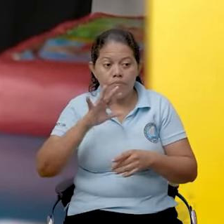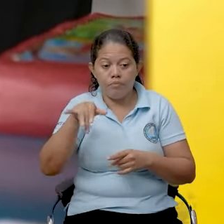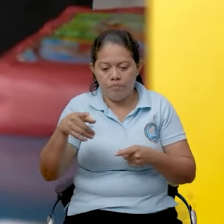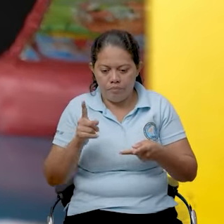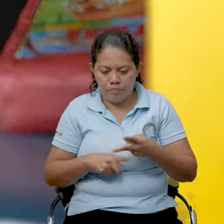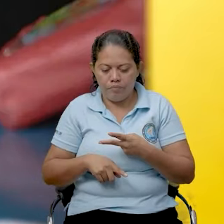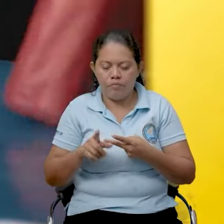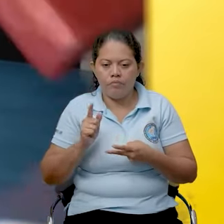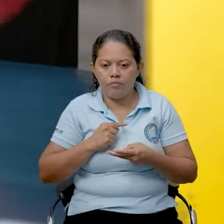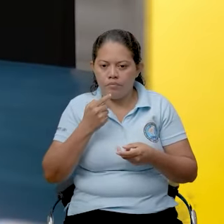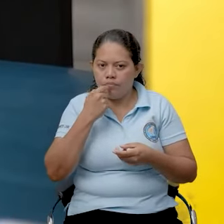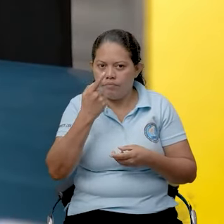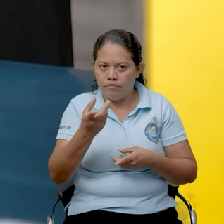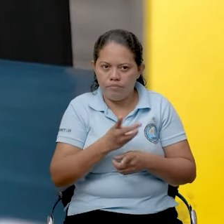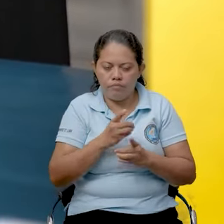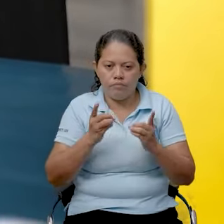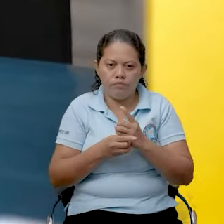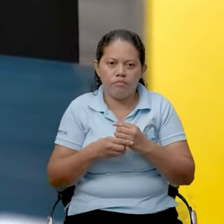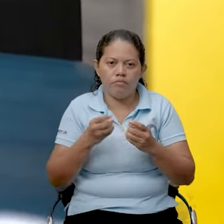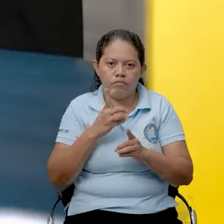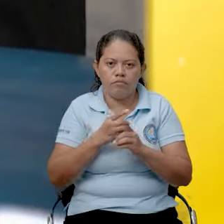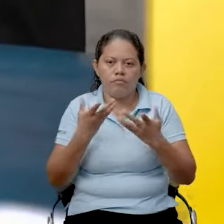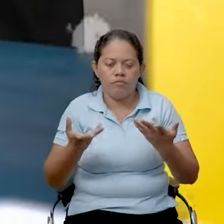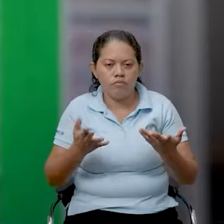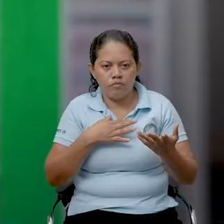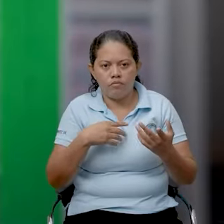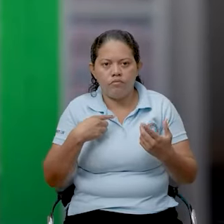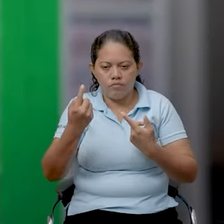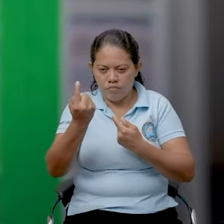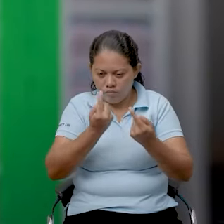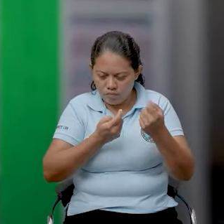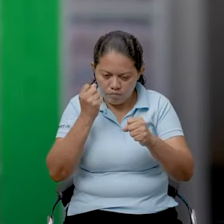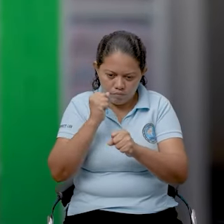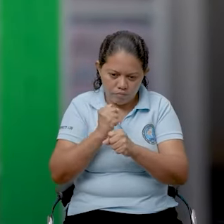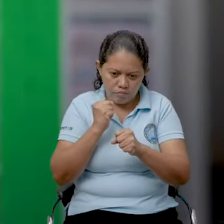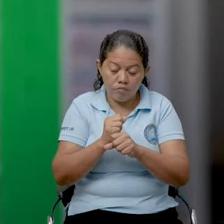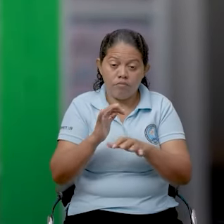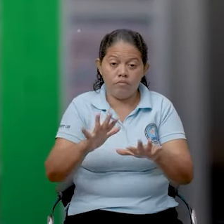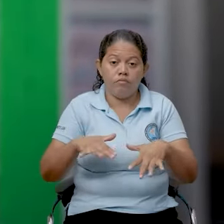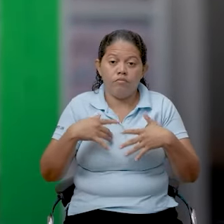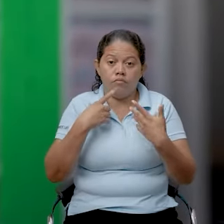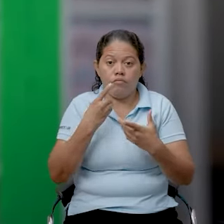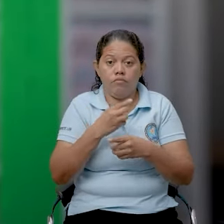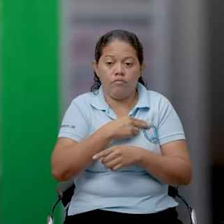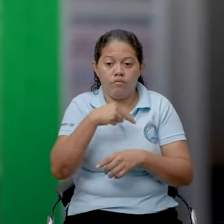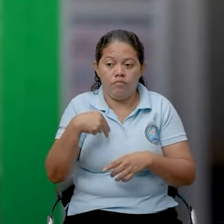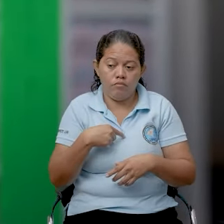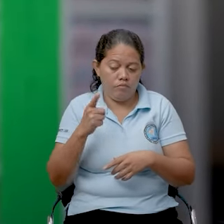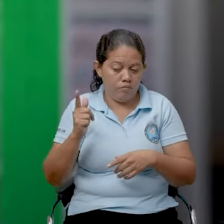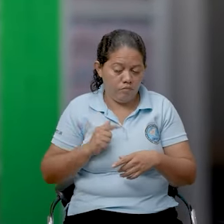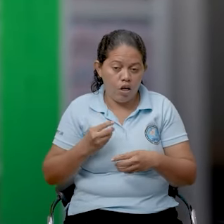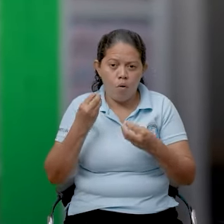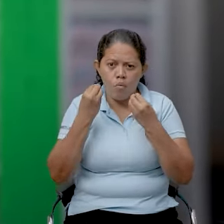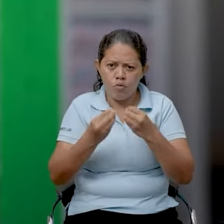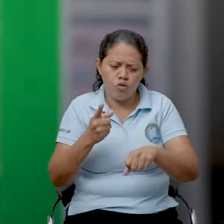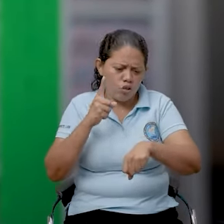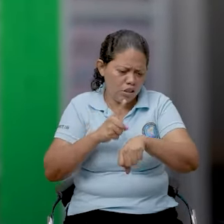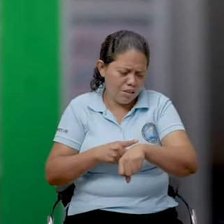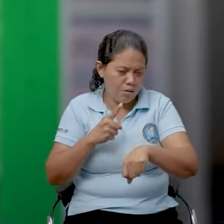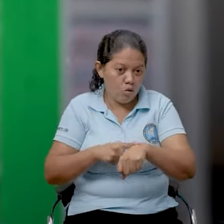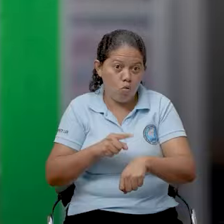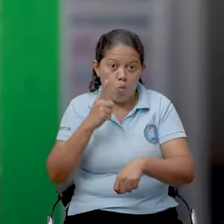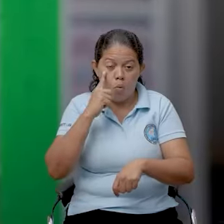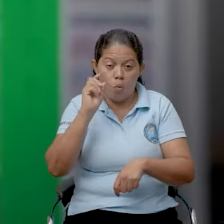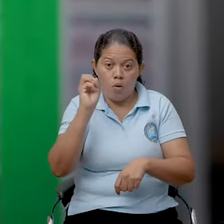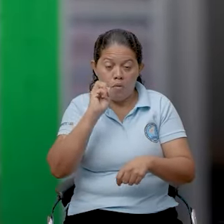podemos decir que esto ha sido un éxito, lo que se ha venido elaborando, porque nosotros ya tenemos mucho tiempo de no